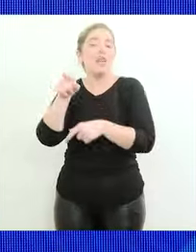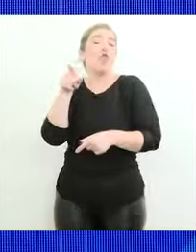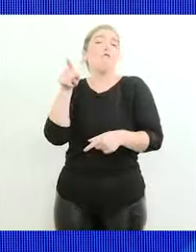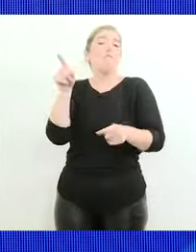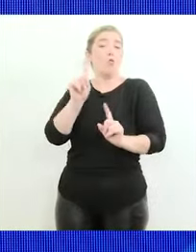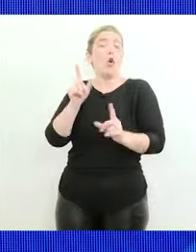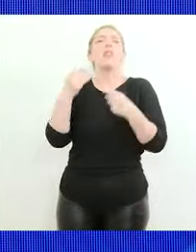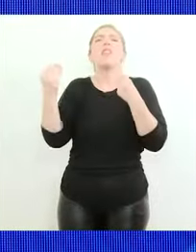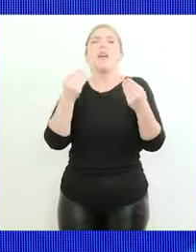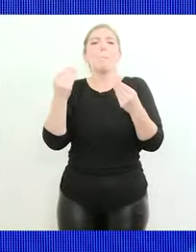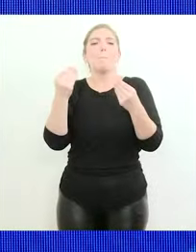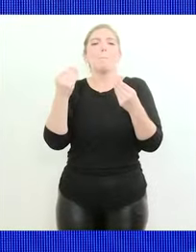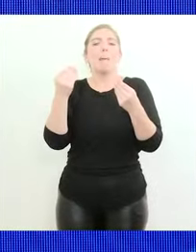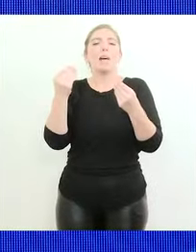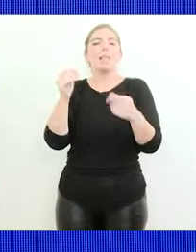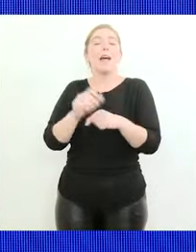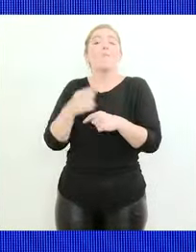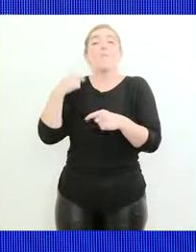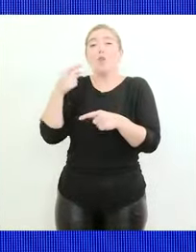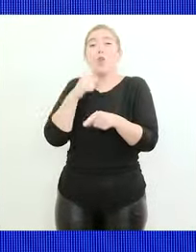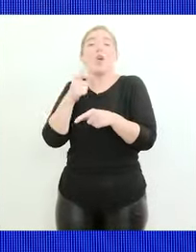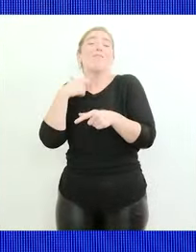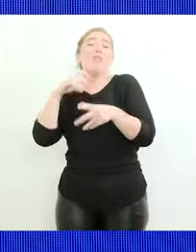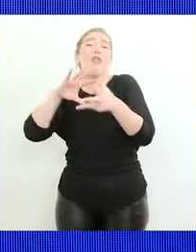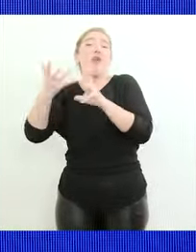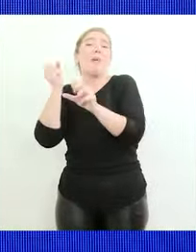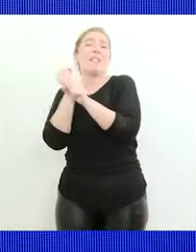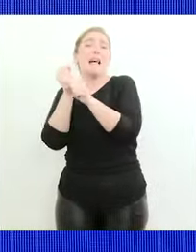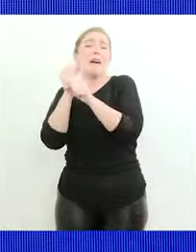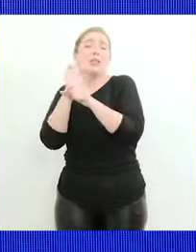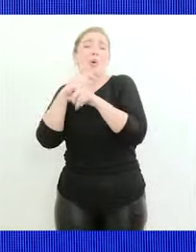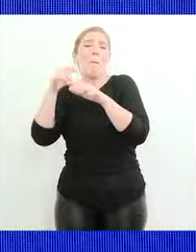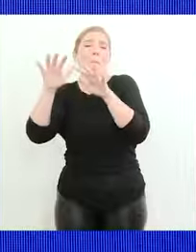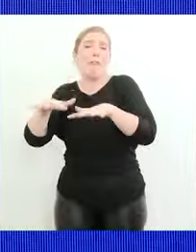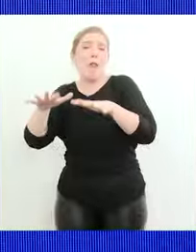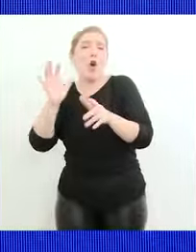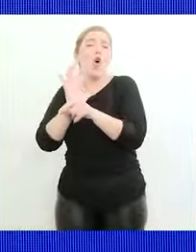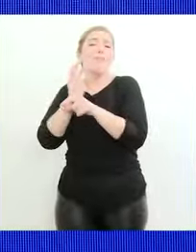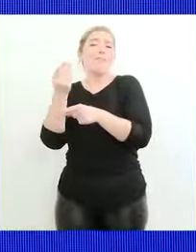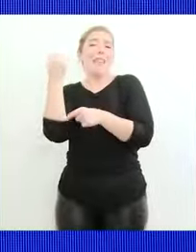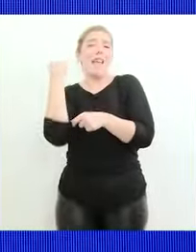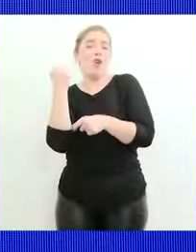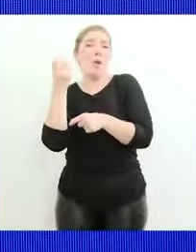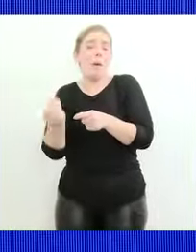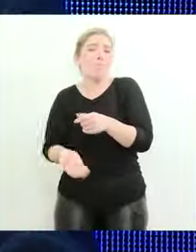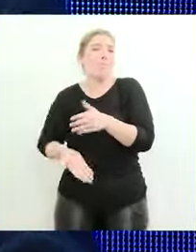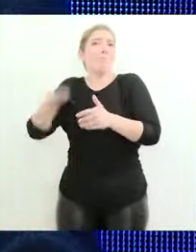que una estructura rajítica nos aumenta costos le voy a dar un dato que consolida aún más su planteo